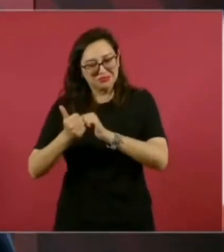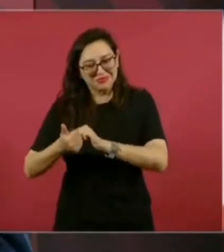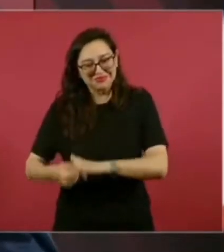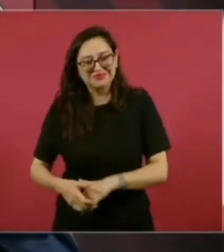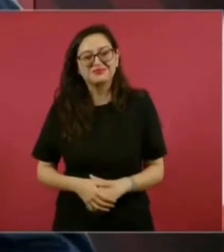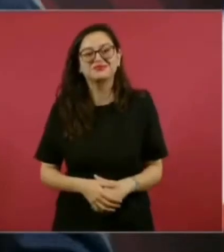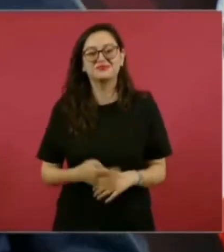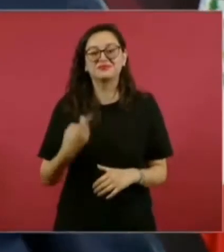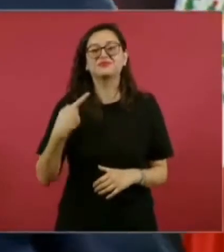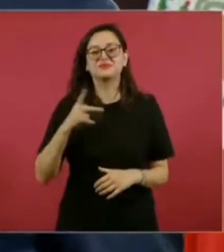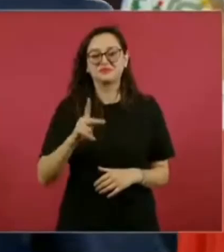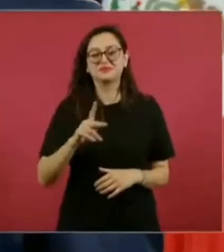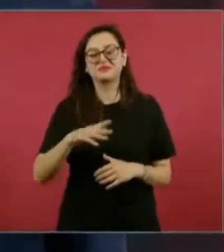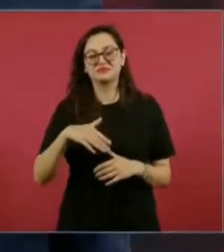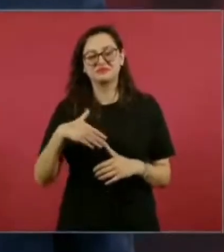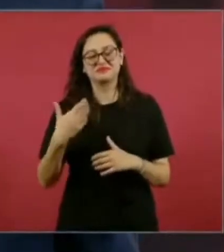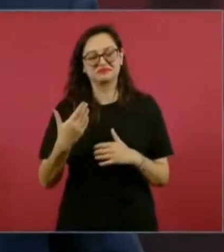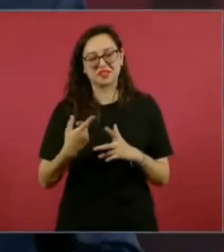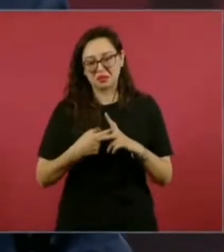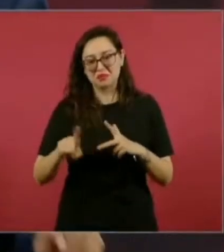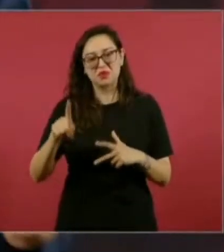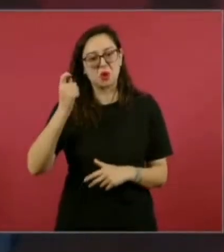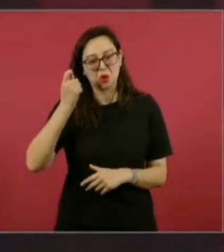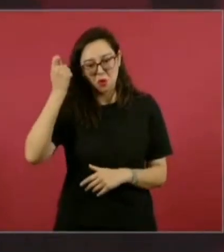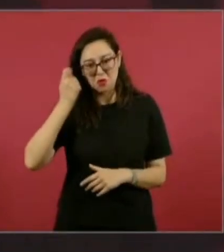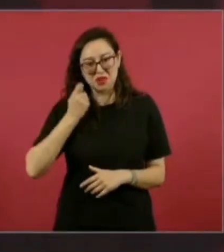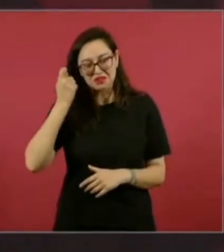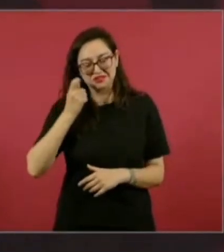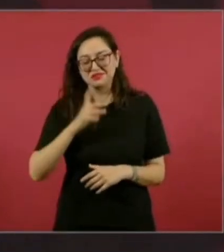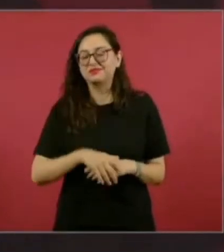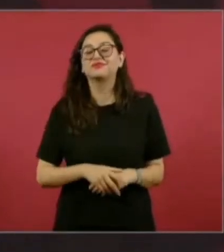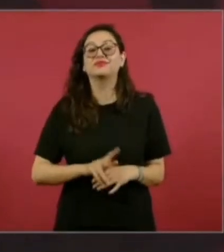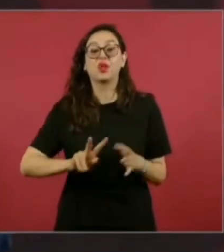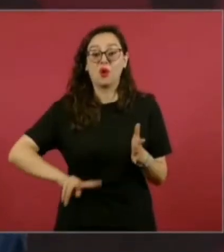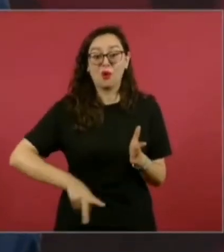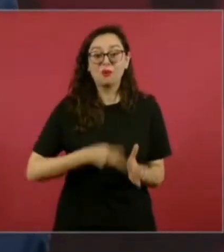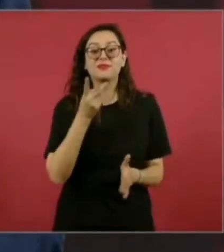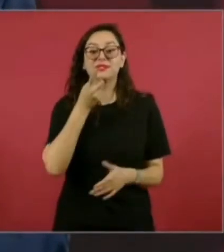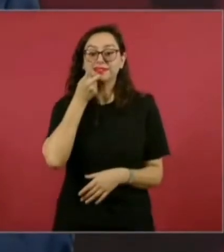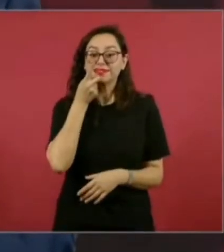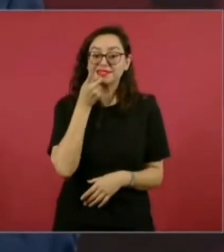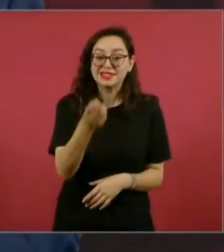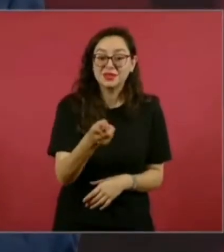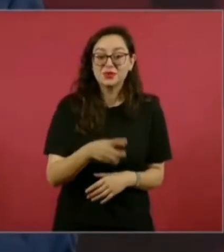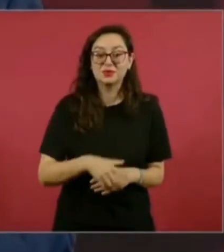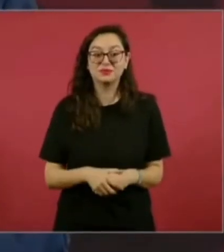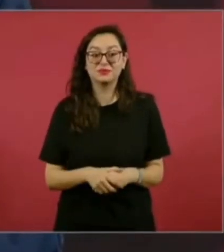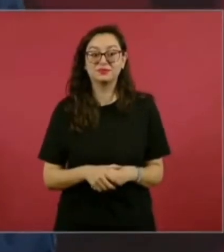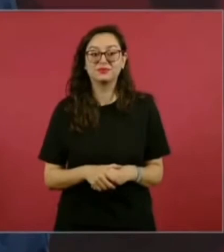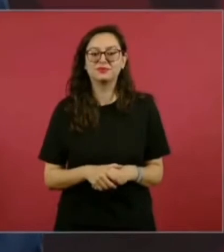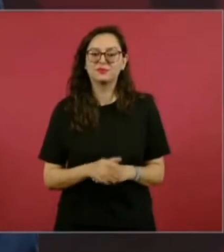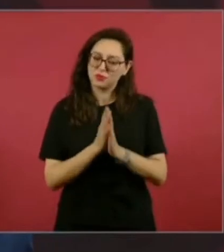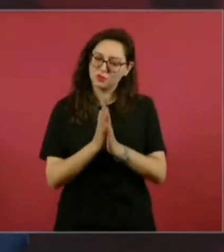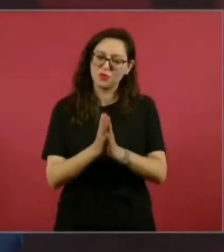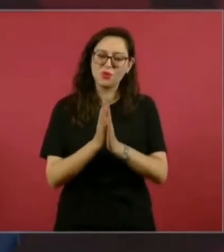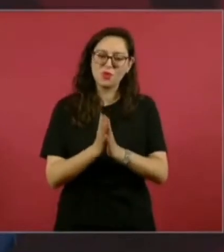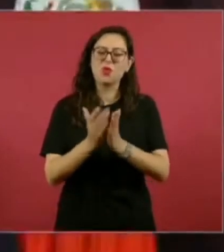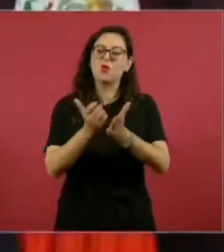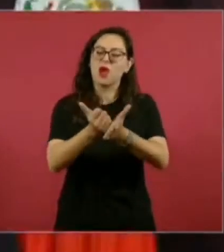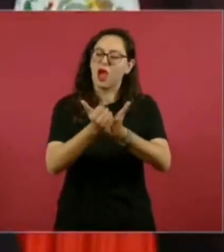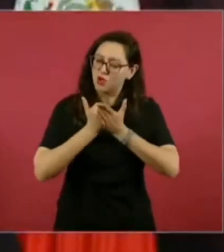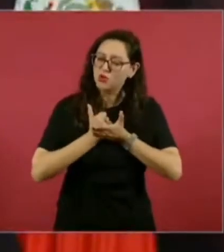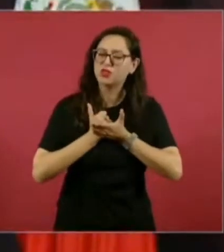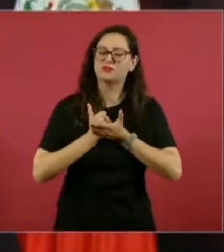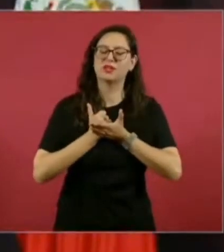ya me jubilo. Y de nuevo repito, que me ayuden, que me ayuden, que me